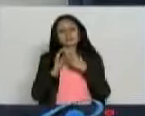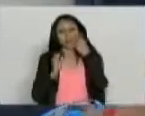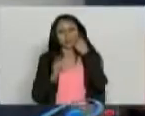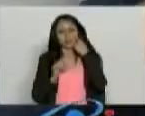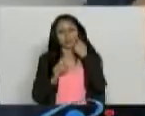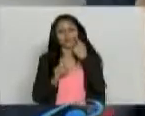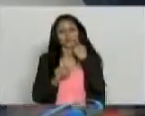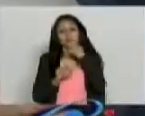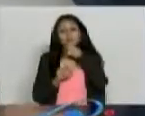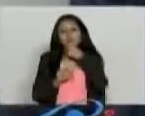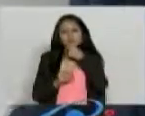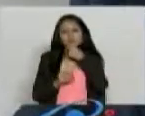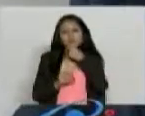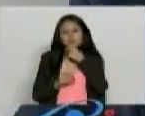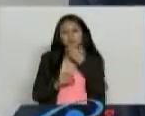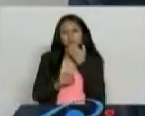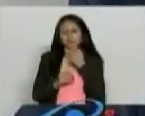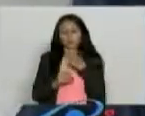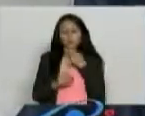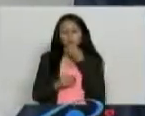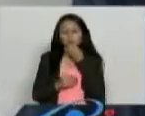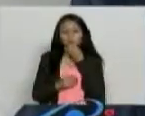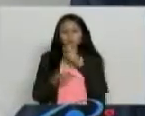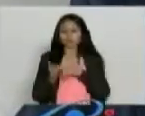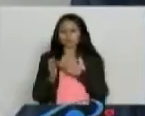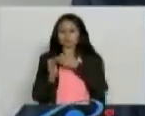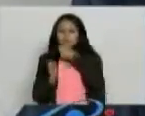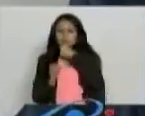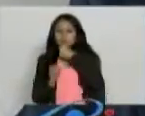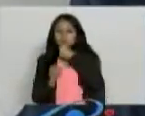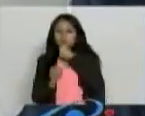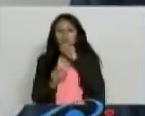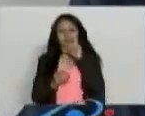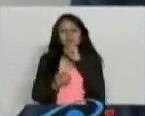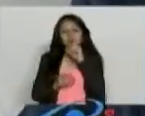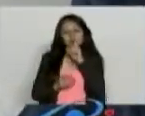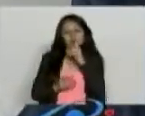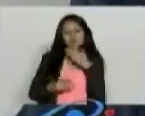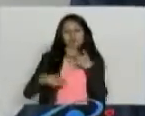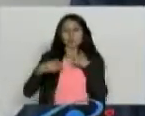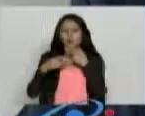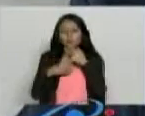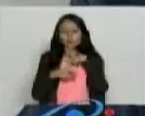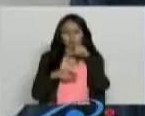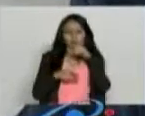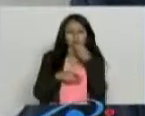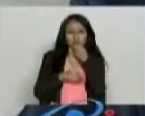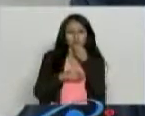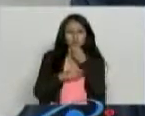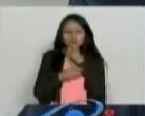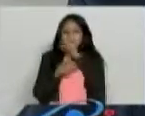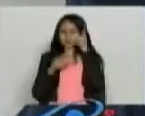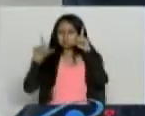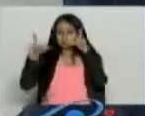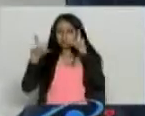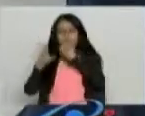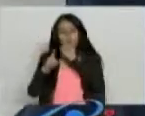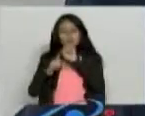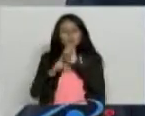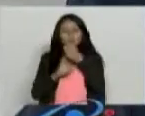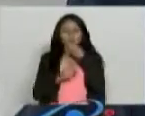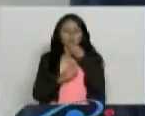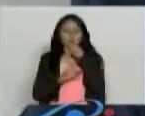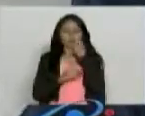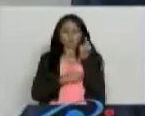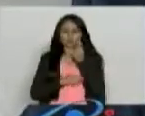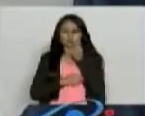cuando uno está ingiriendo alimentos, por ejemplo. El horario sagrado del almuerzo, de la comida, eso es sagrado. No para ver noticias como nos